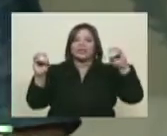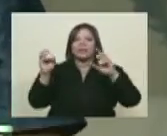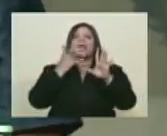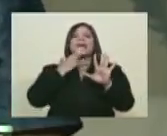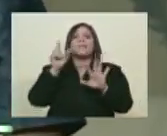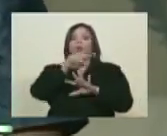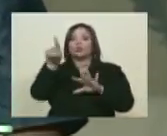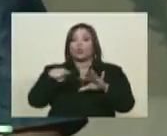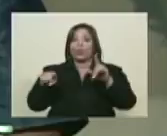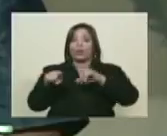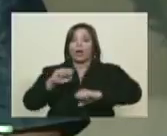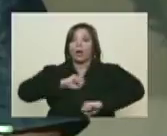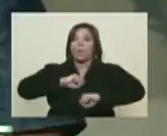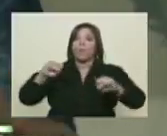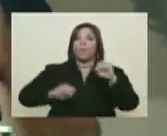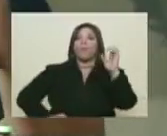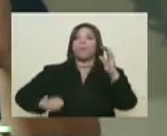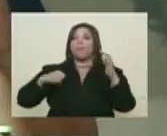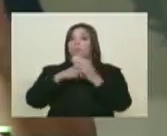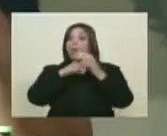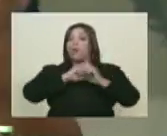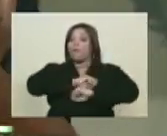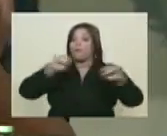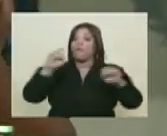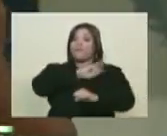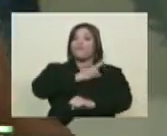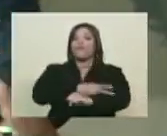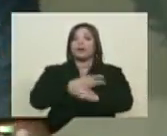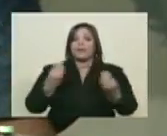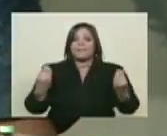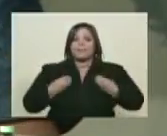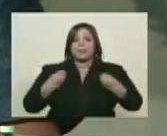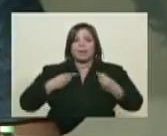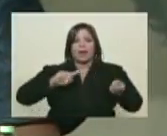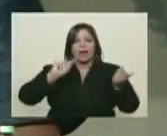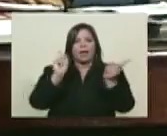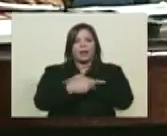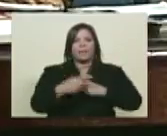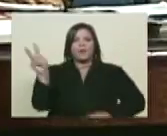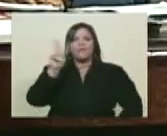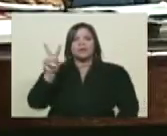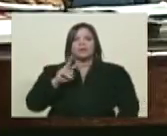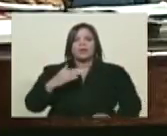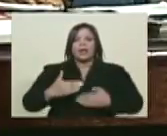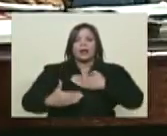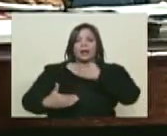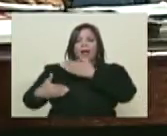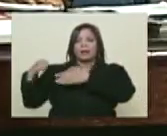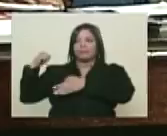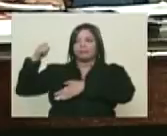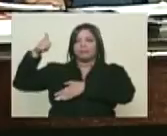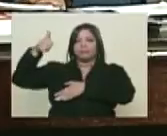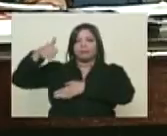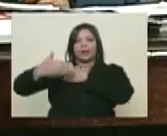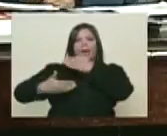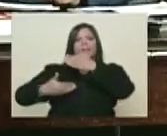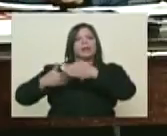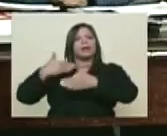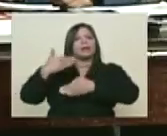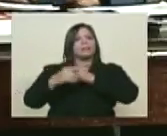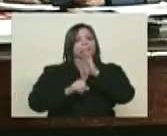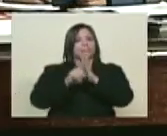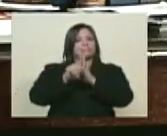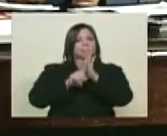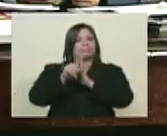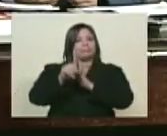tuvo un impacto mucho más duradero. Y eso cambió la vida. O la vida del venezolano ha venido cambiando y ha venido desarrollándose a